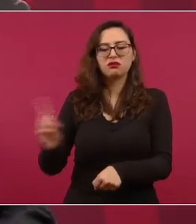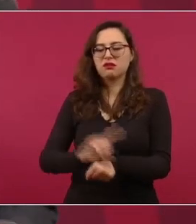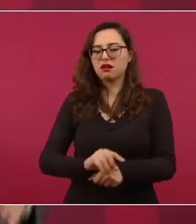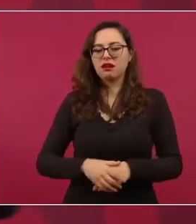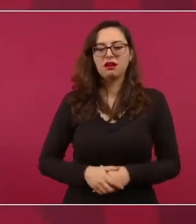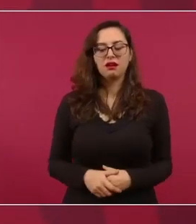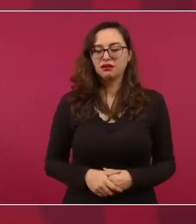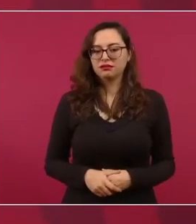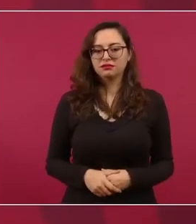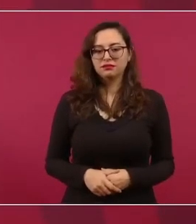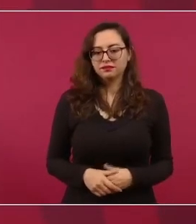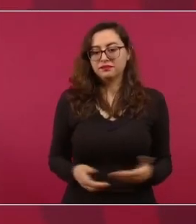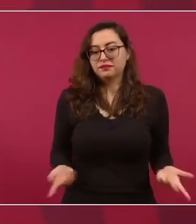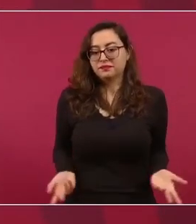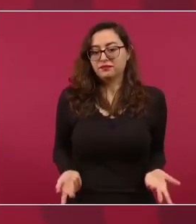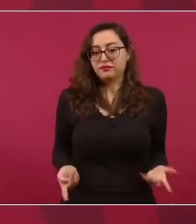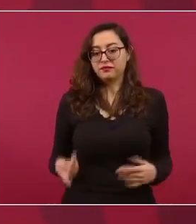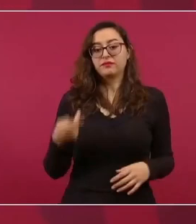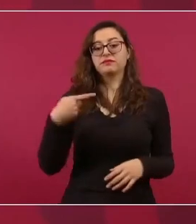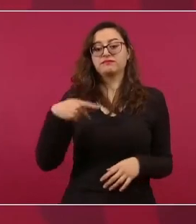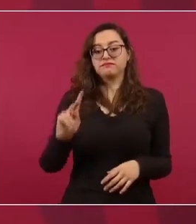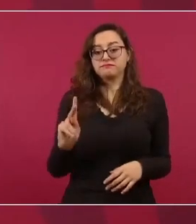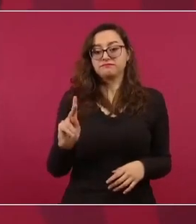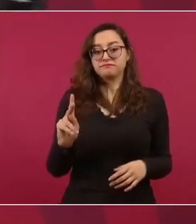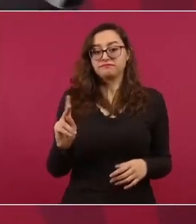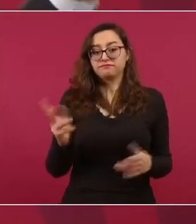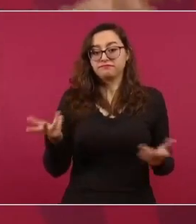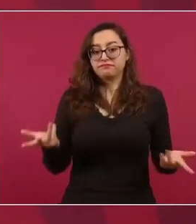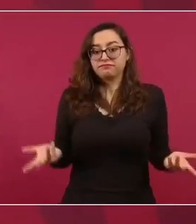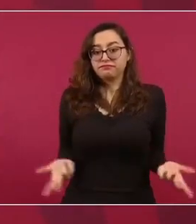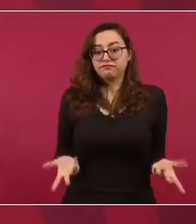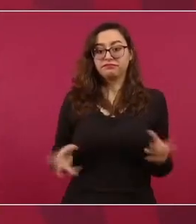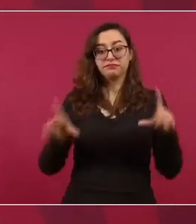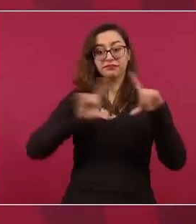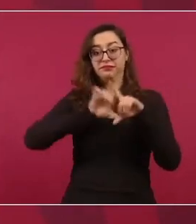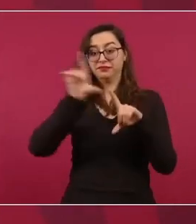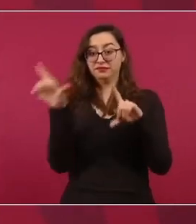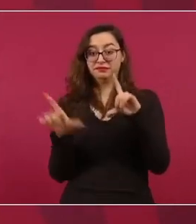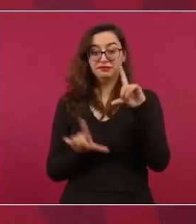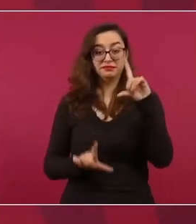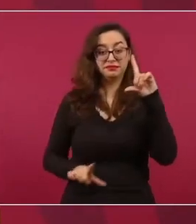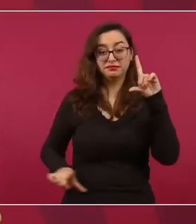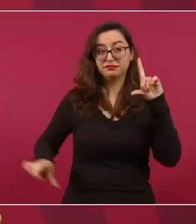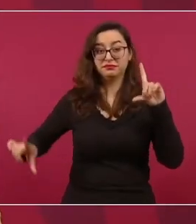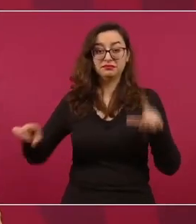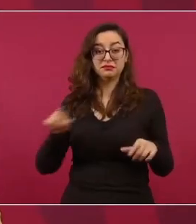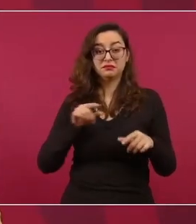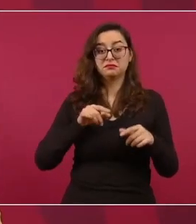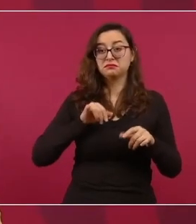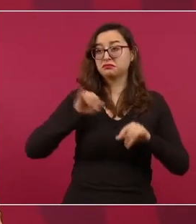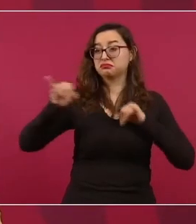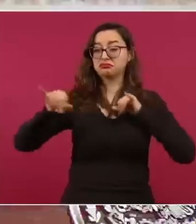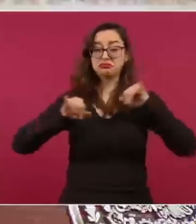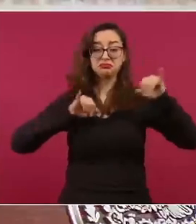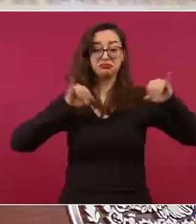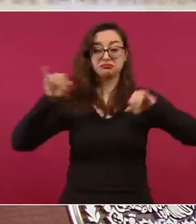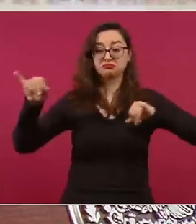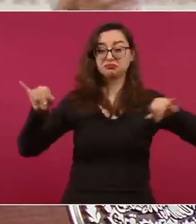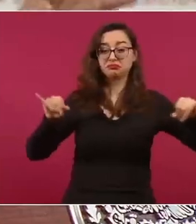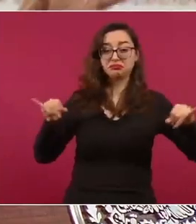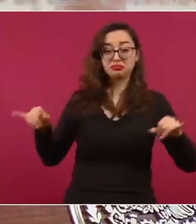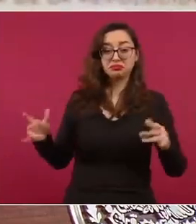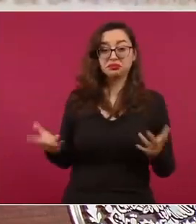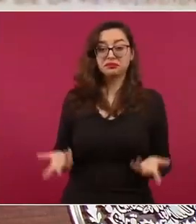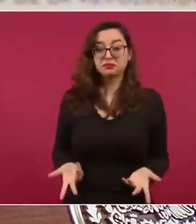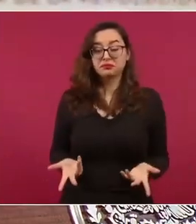Pero, como son opiniones que se dan en toda la República, de